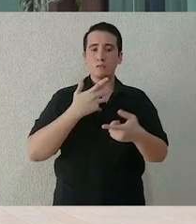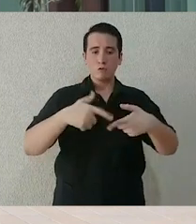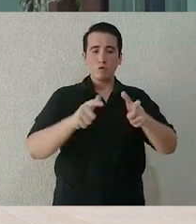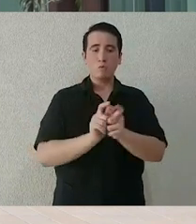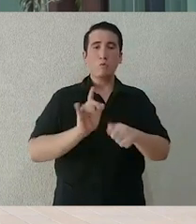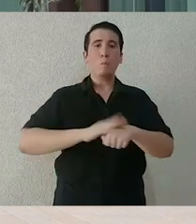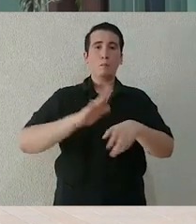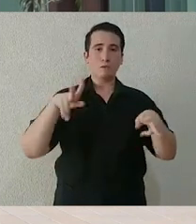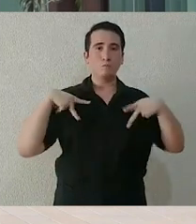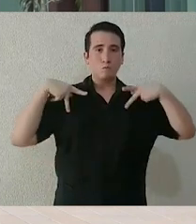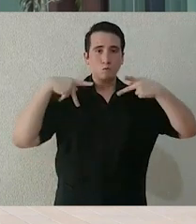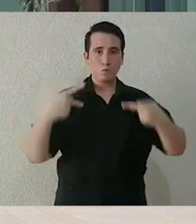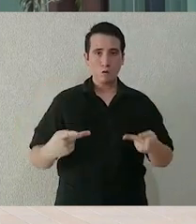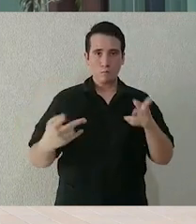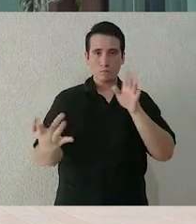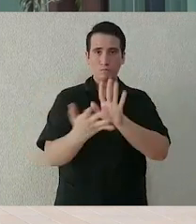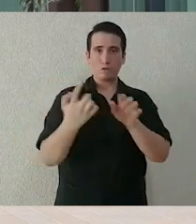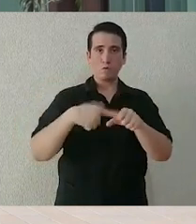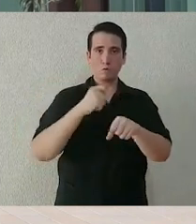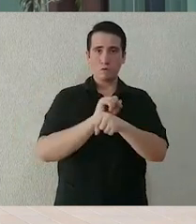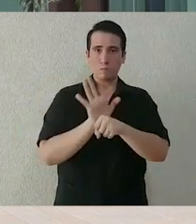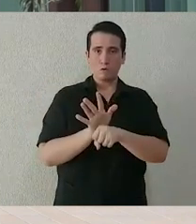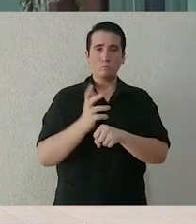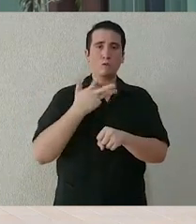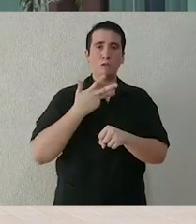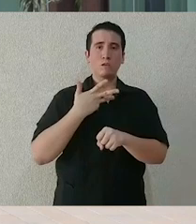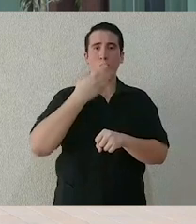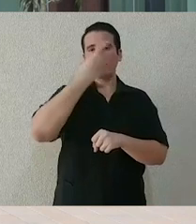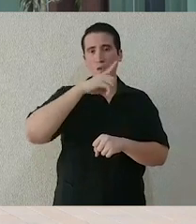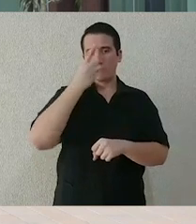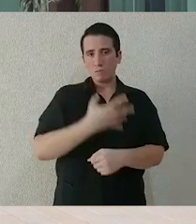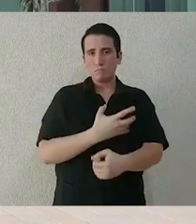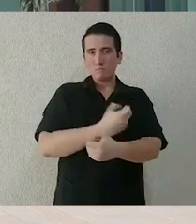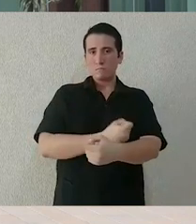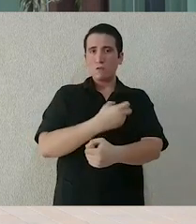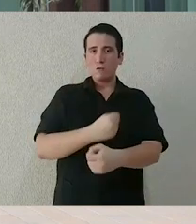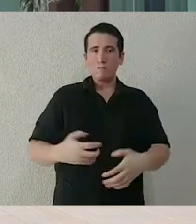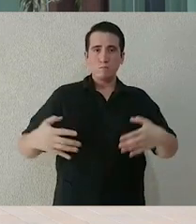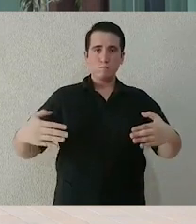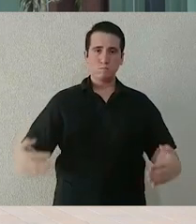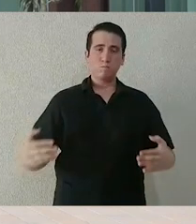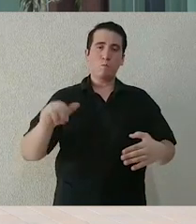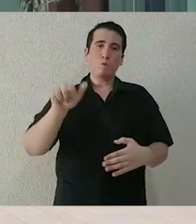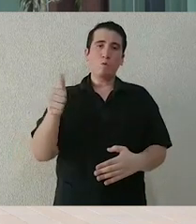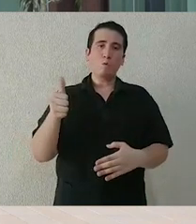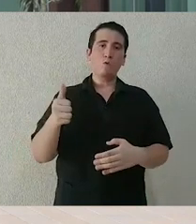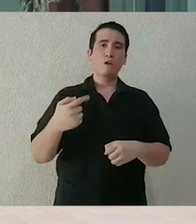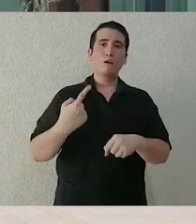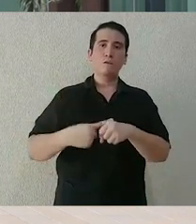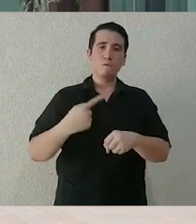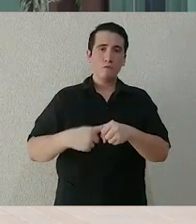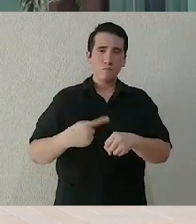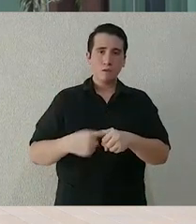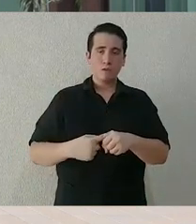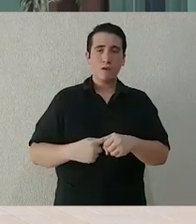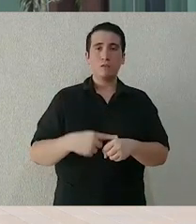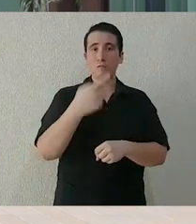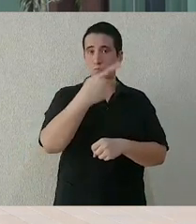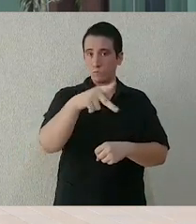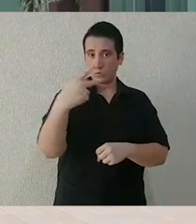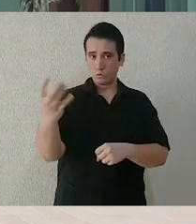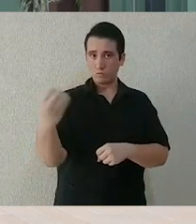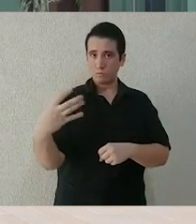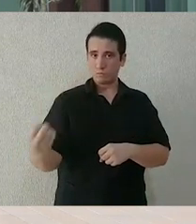su semáforo siempre estará en rojo, pues de contagiarse son los más propensos a terminar hospitalizados. El coronavirus